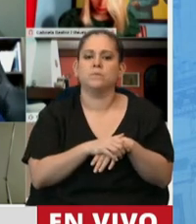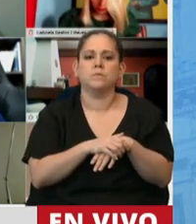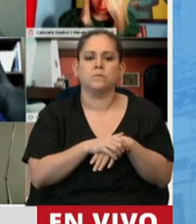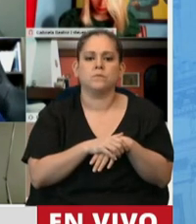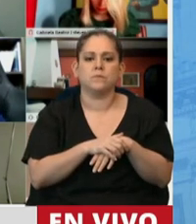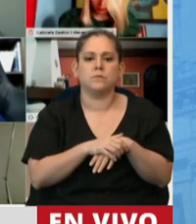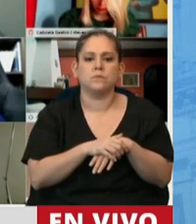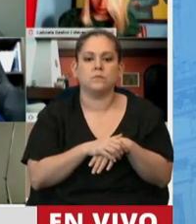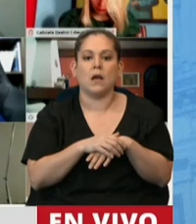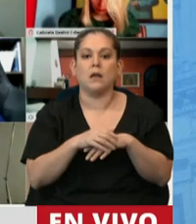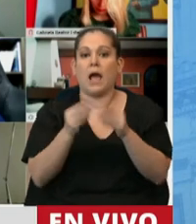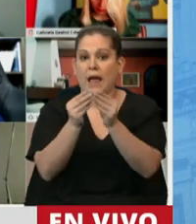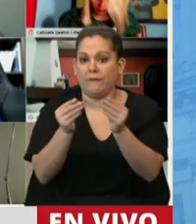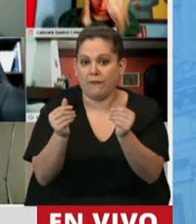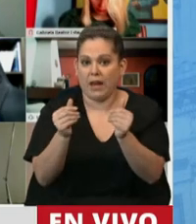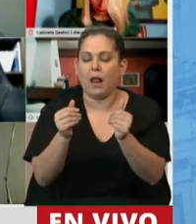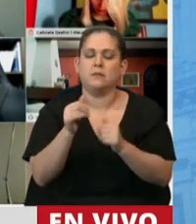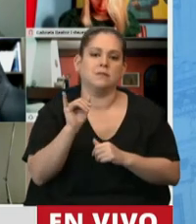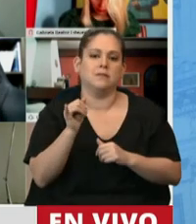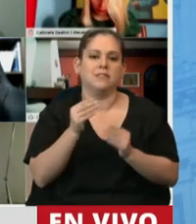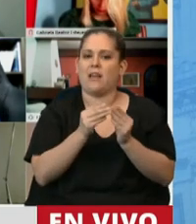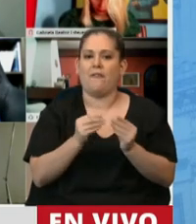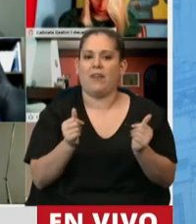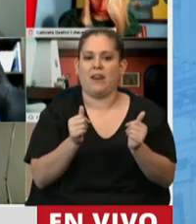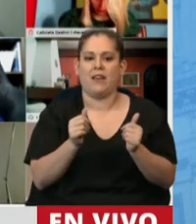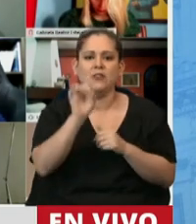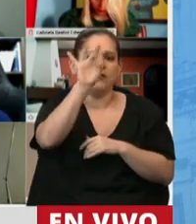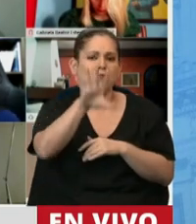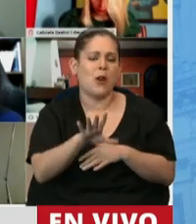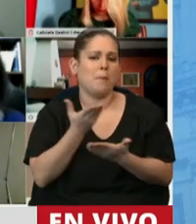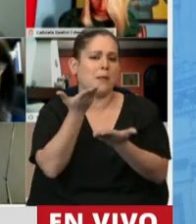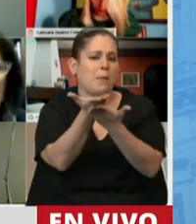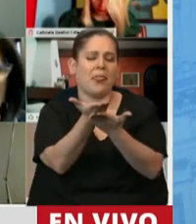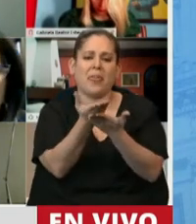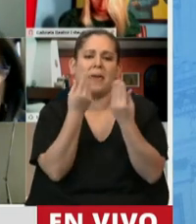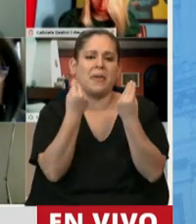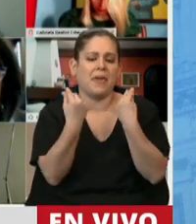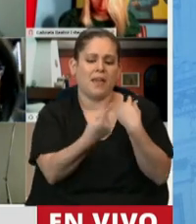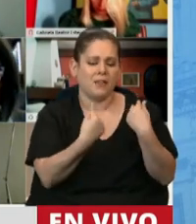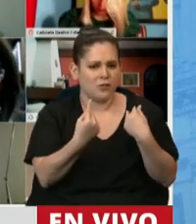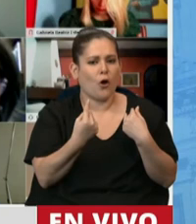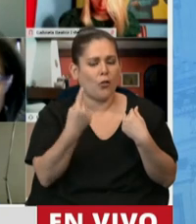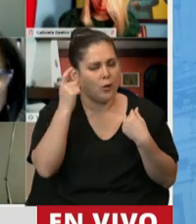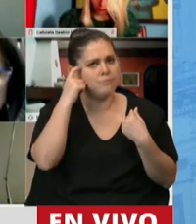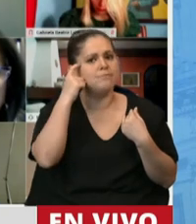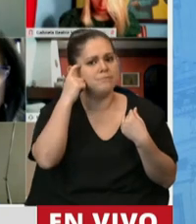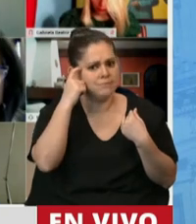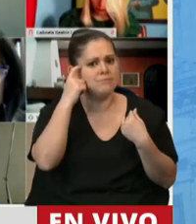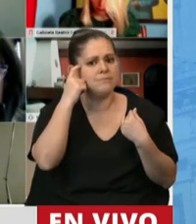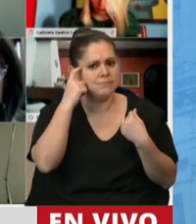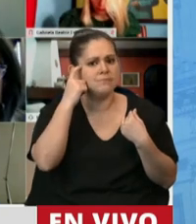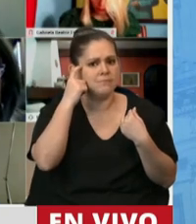redondeando? Sí, ya termino. Gracias. Solamente le pedía que tengamos en cuenta coherencia y